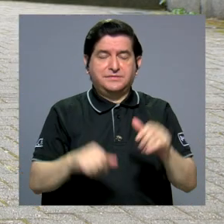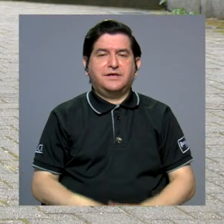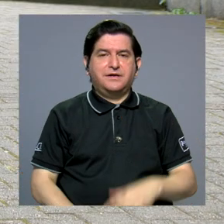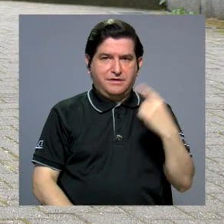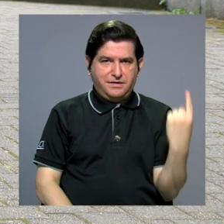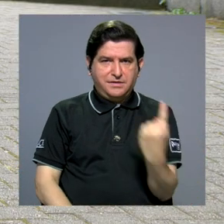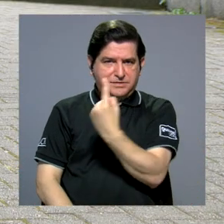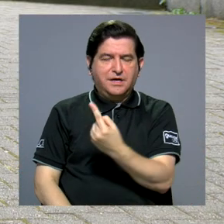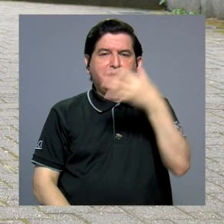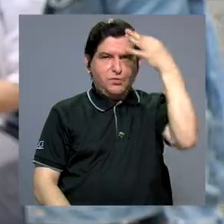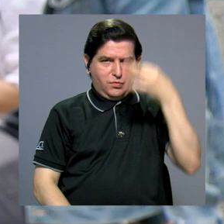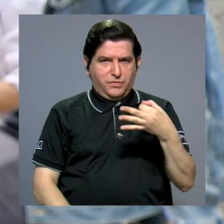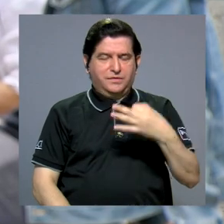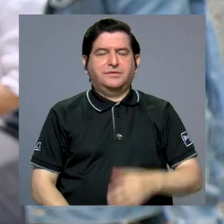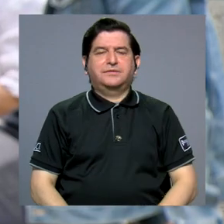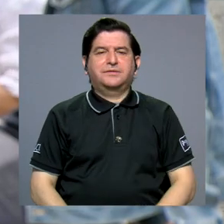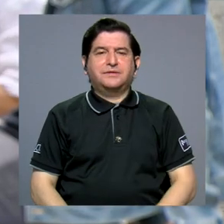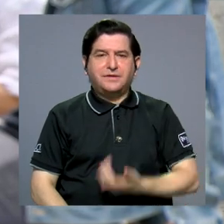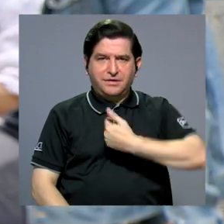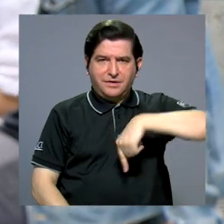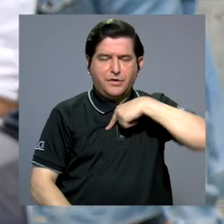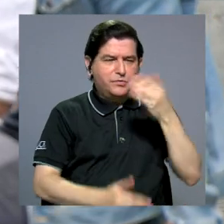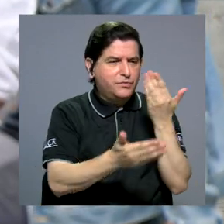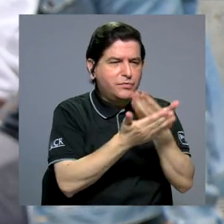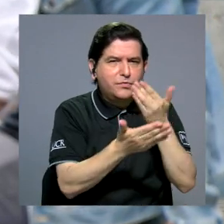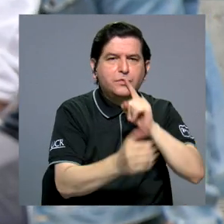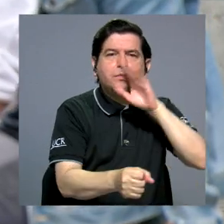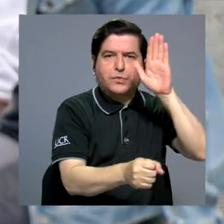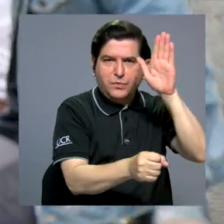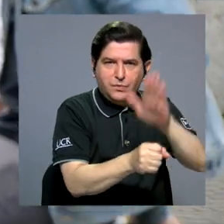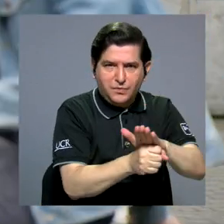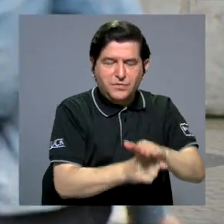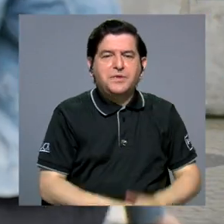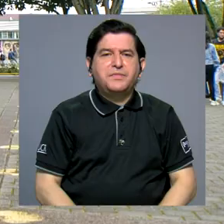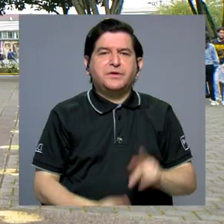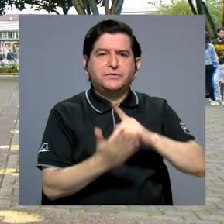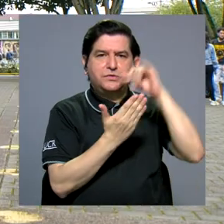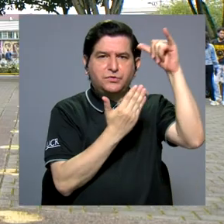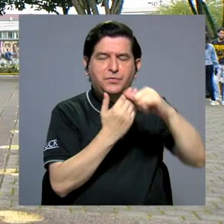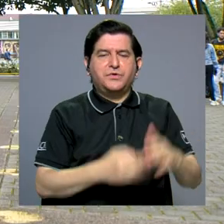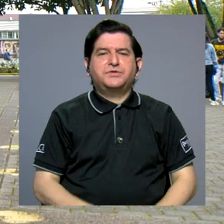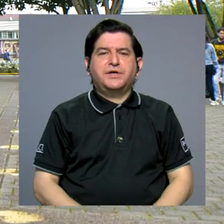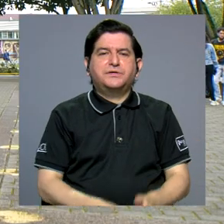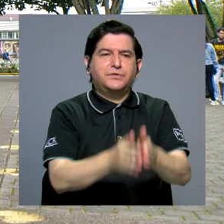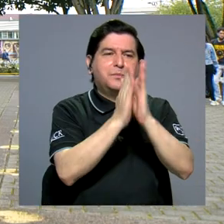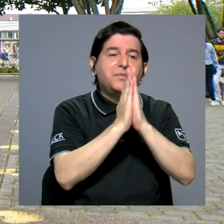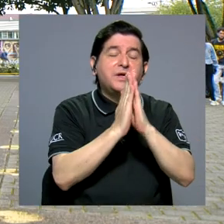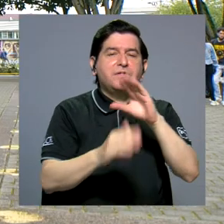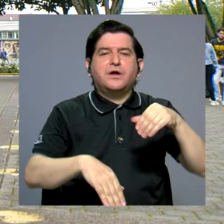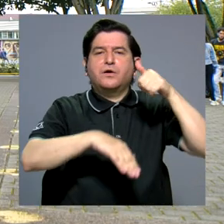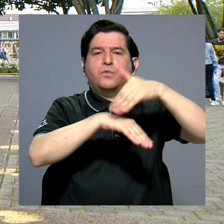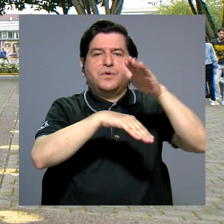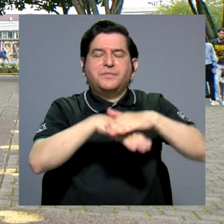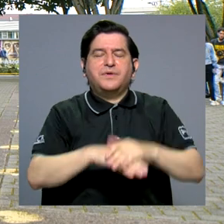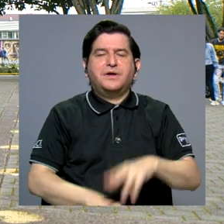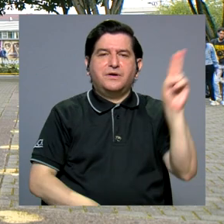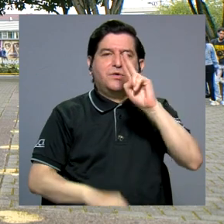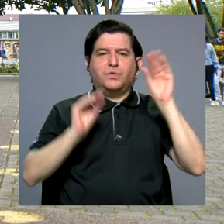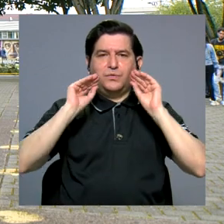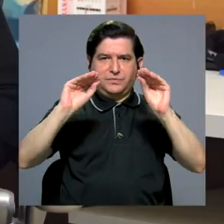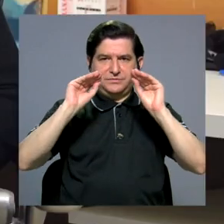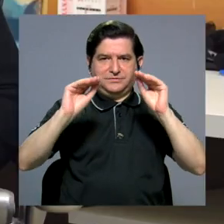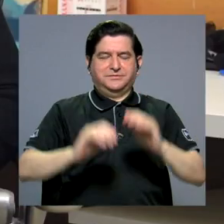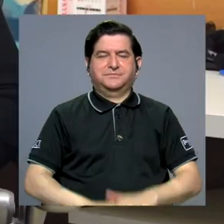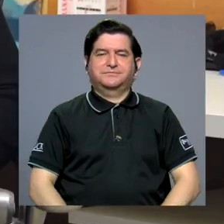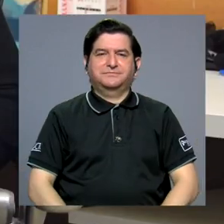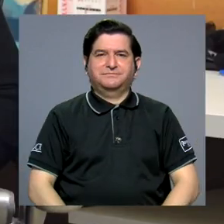y cada uno tiene unos criterios sobre los cuales verificamos el cumplimiento por parte de los proyectos que nos demandan o que nos envían las unidades académicas.